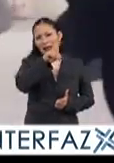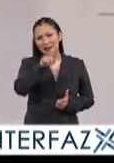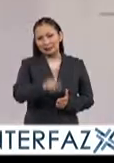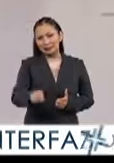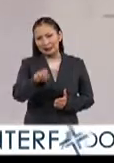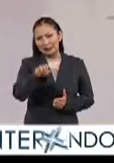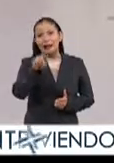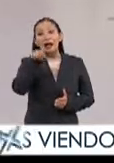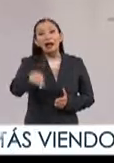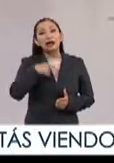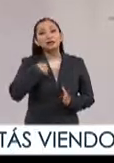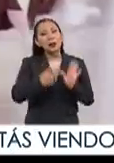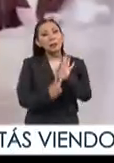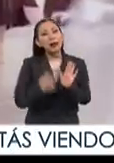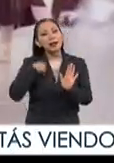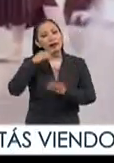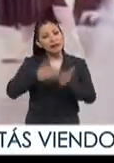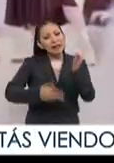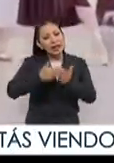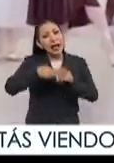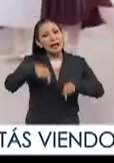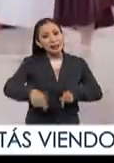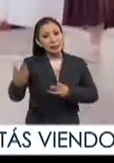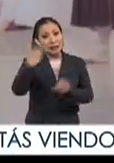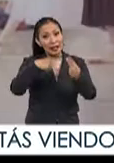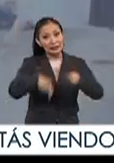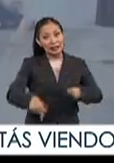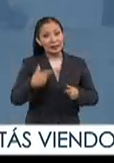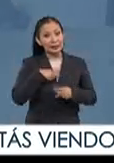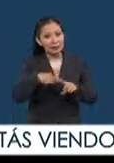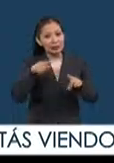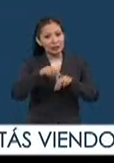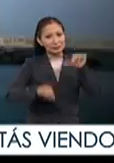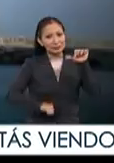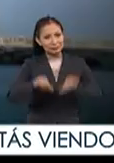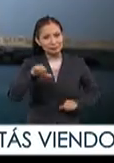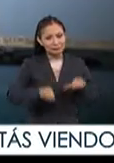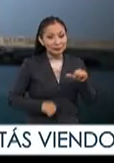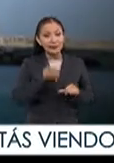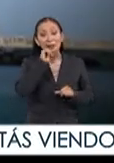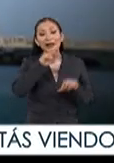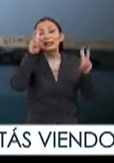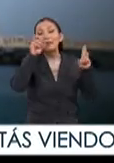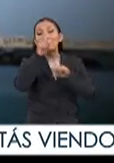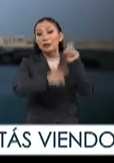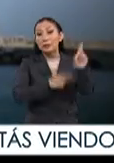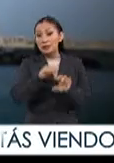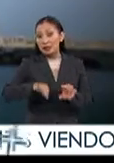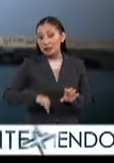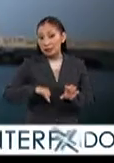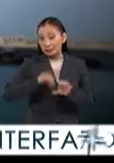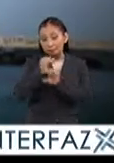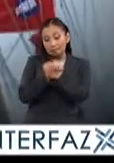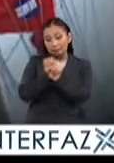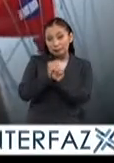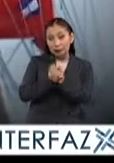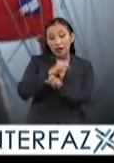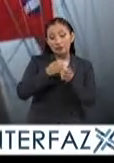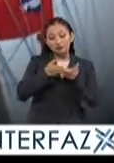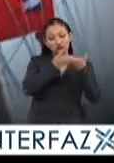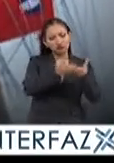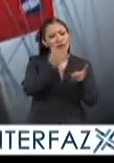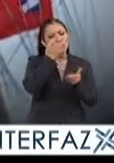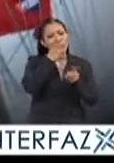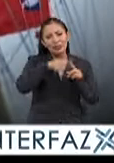Y en los deportes, un interesante reportaje de los buques